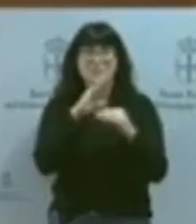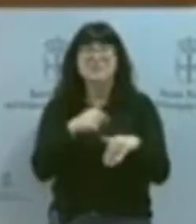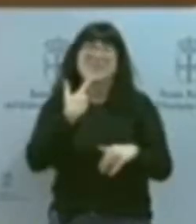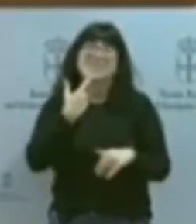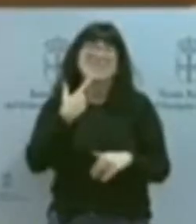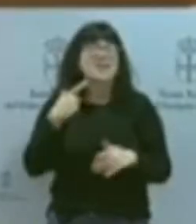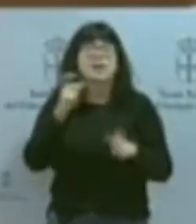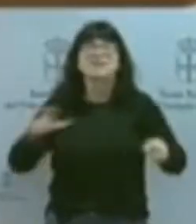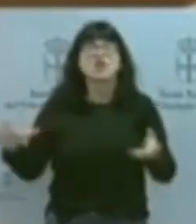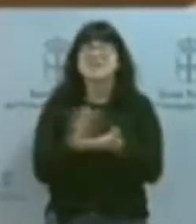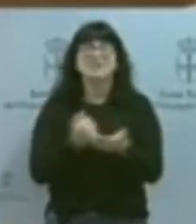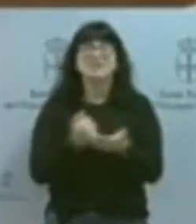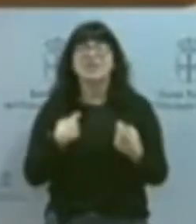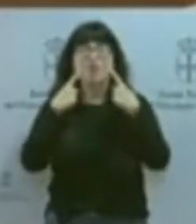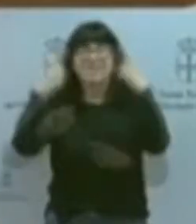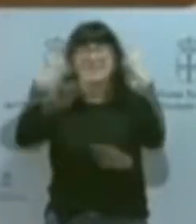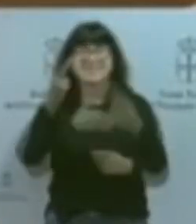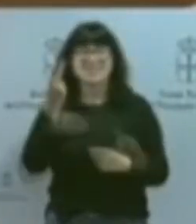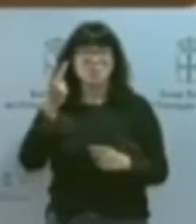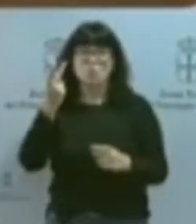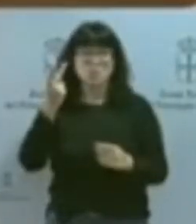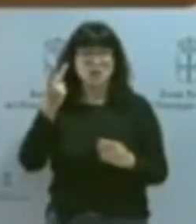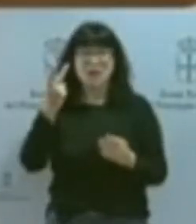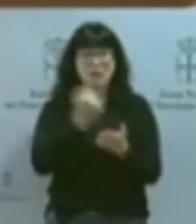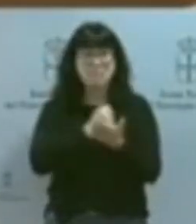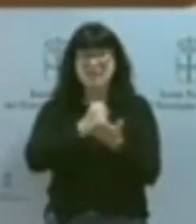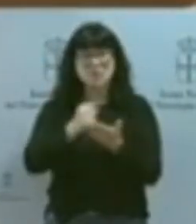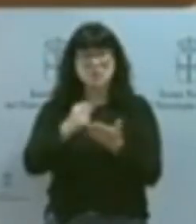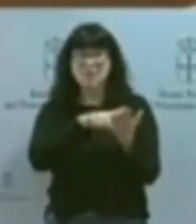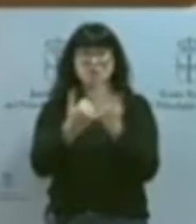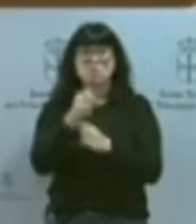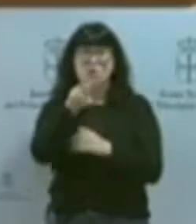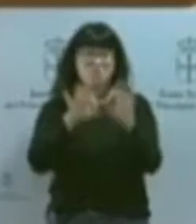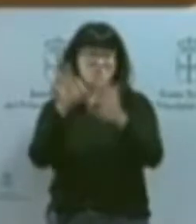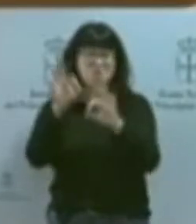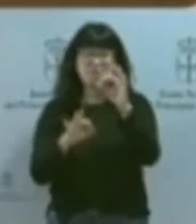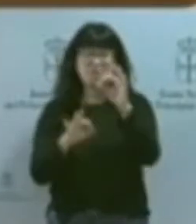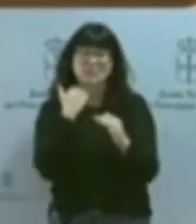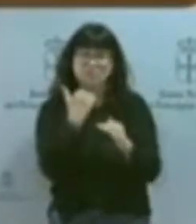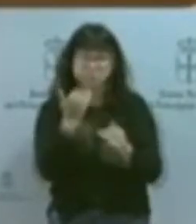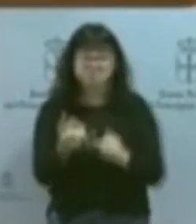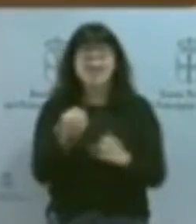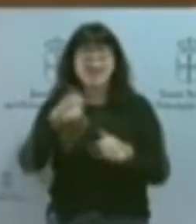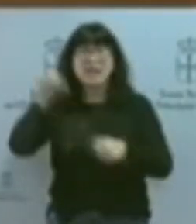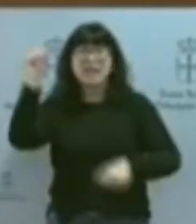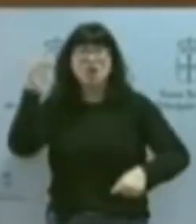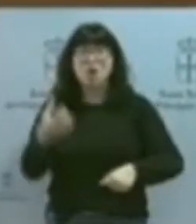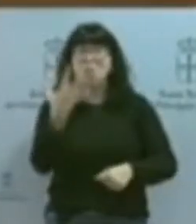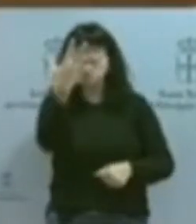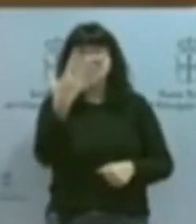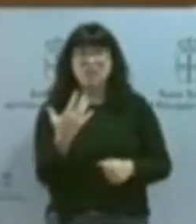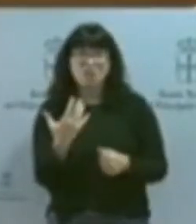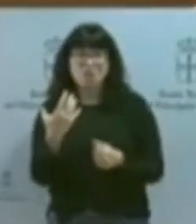En secundaria no llega al 11% de las matriculaciones en Ñingua. De los 25.000 inscritos presentados en el Ayuntamiento de Gijón, solo 5 en Bable. La gente no